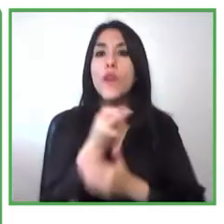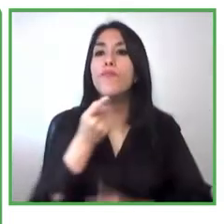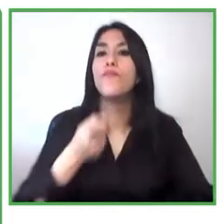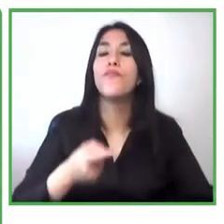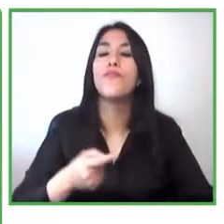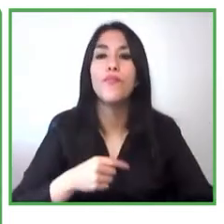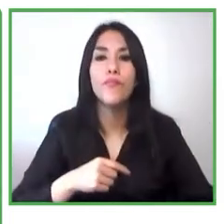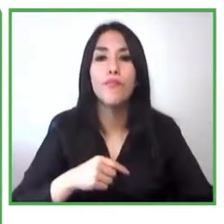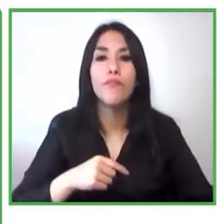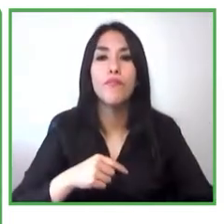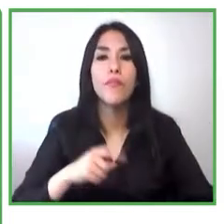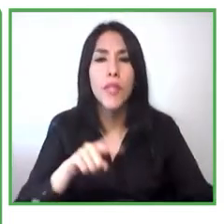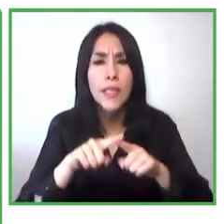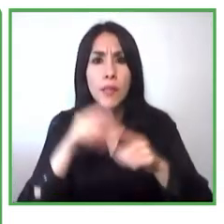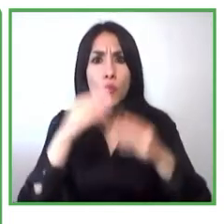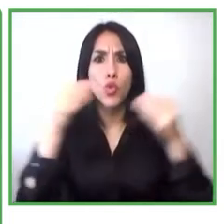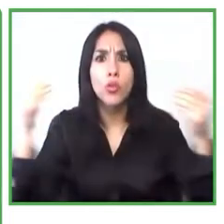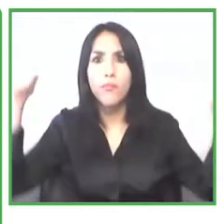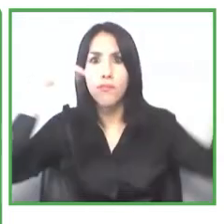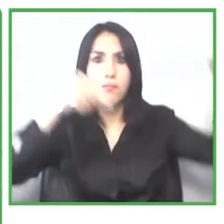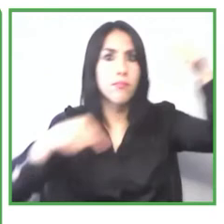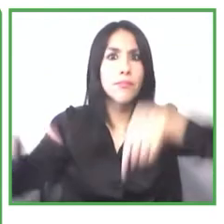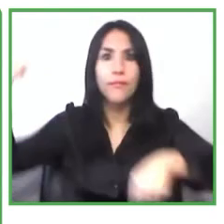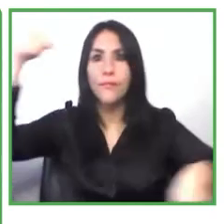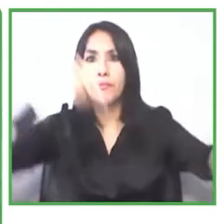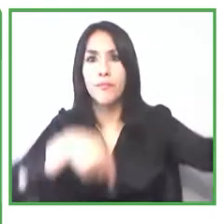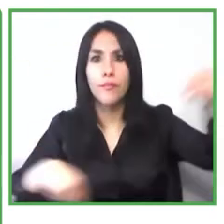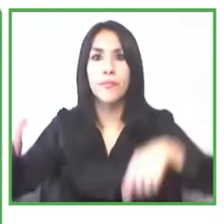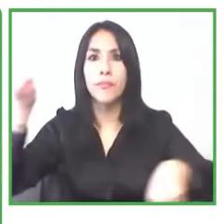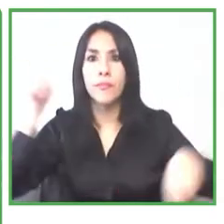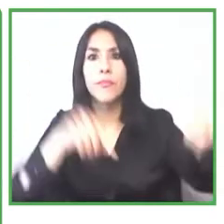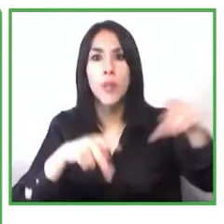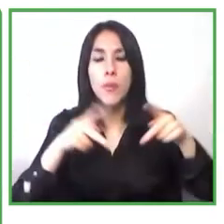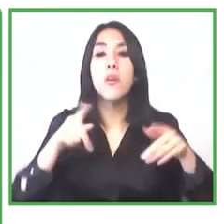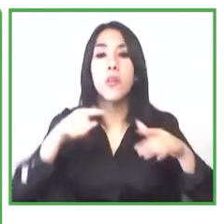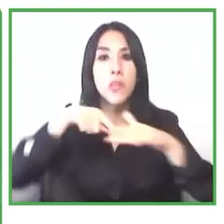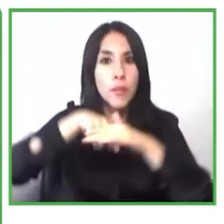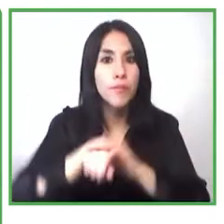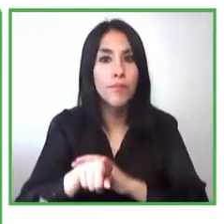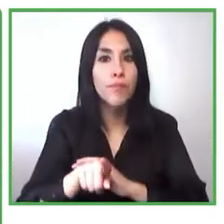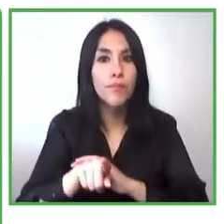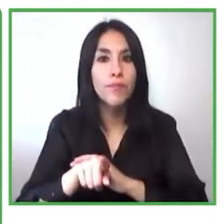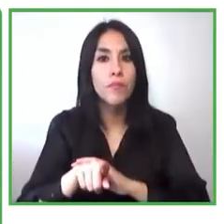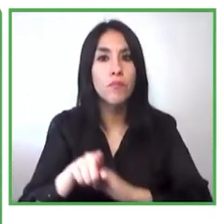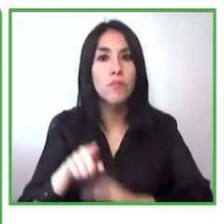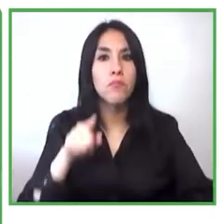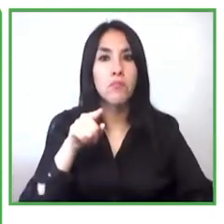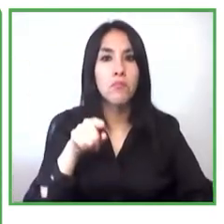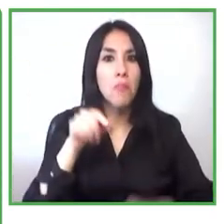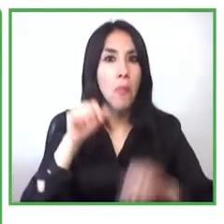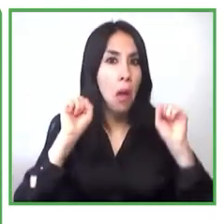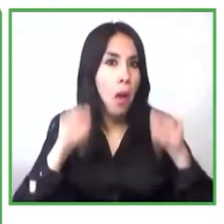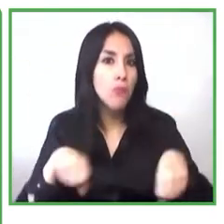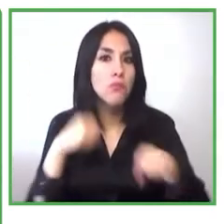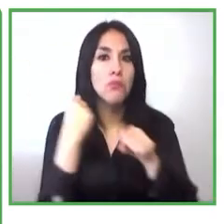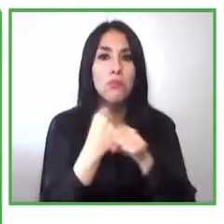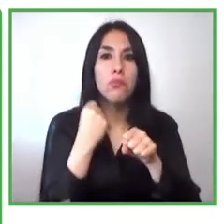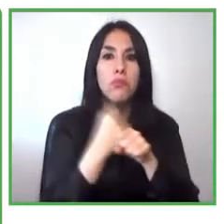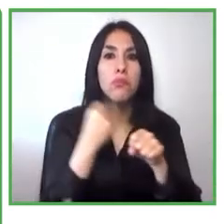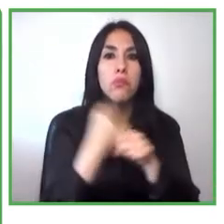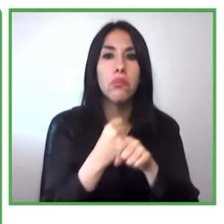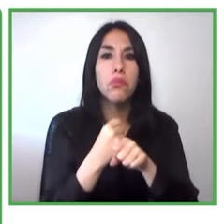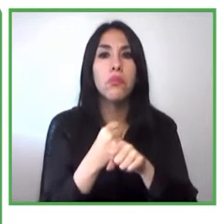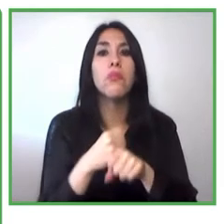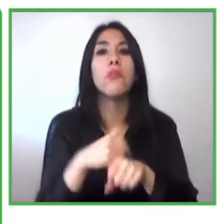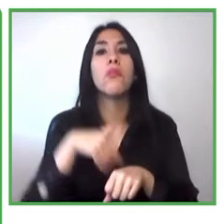tengan una actividad productiva se sientan útiles generen ingresos y en el marco del proyecto pues se les